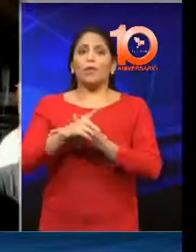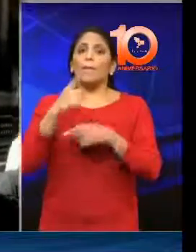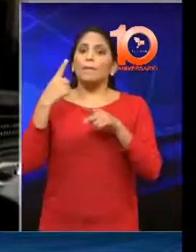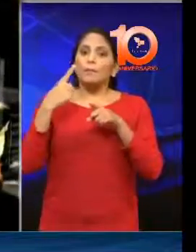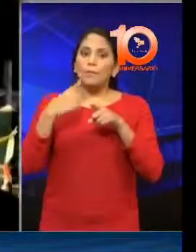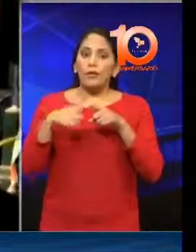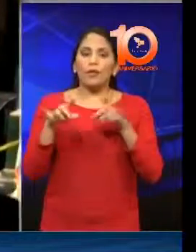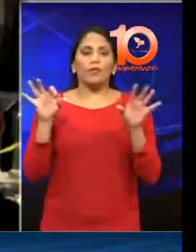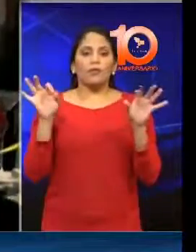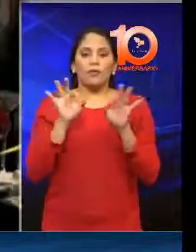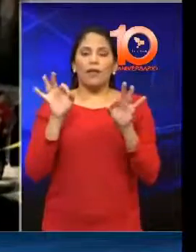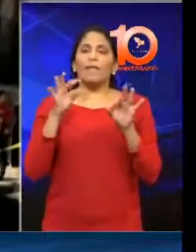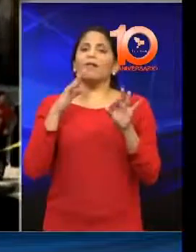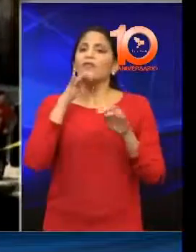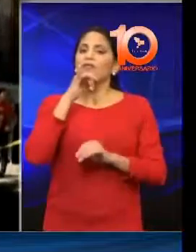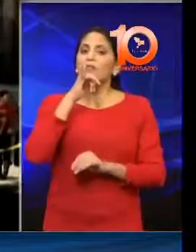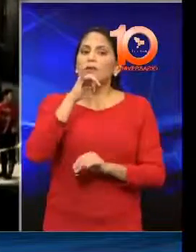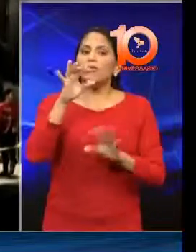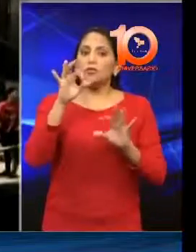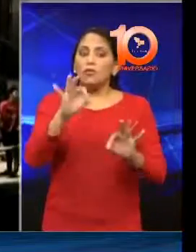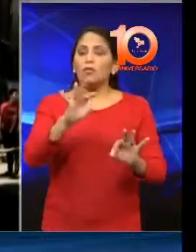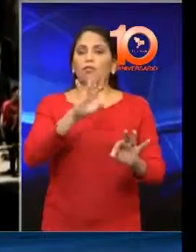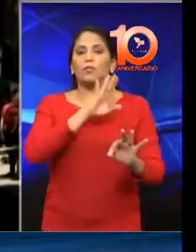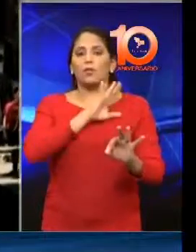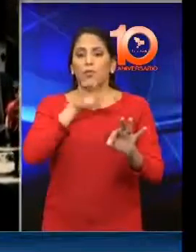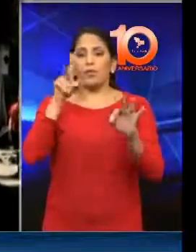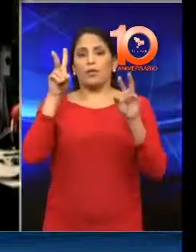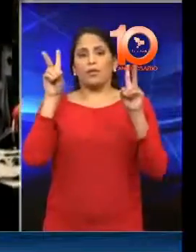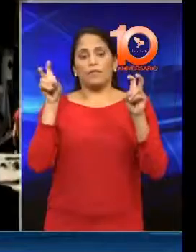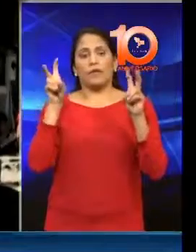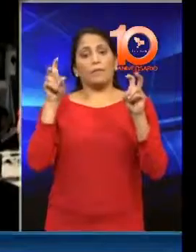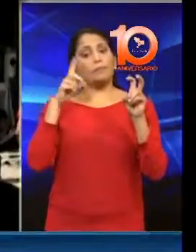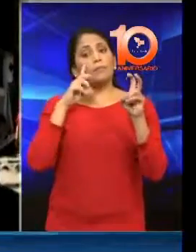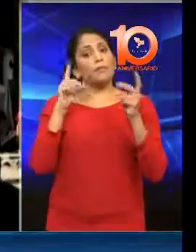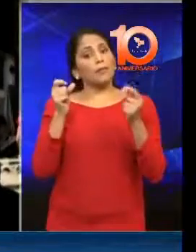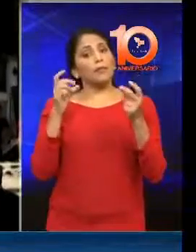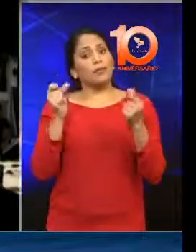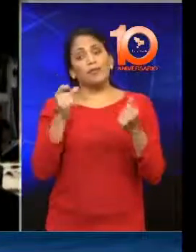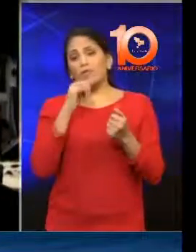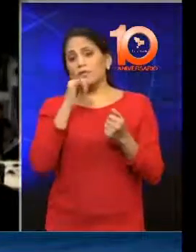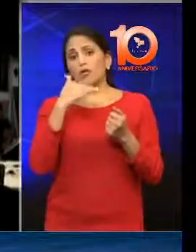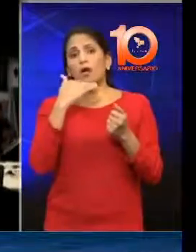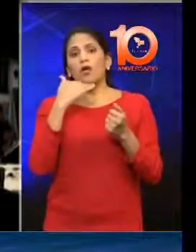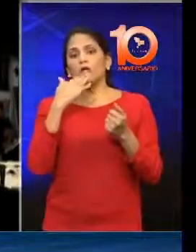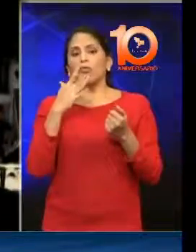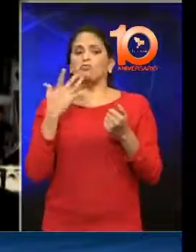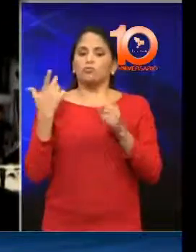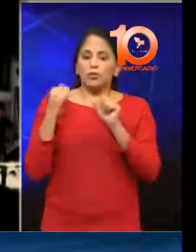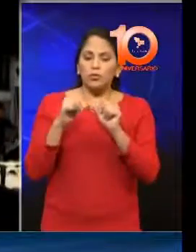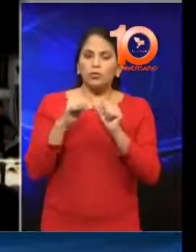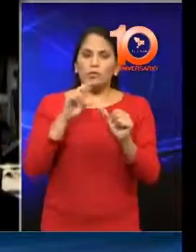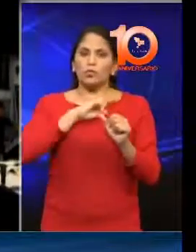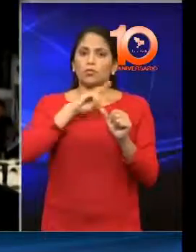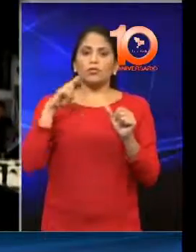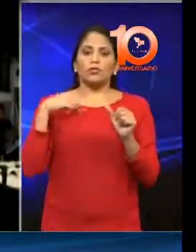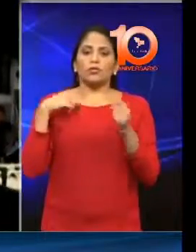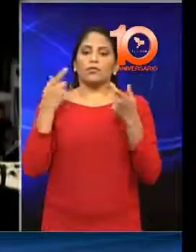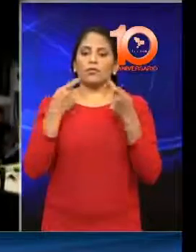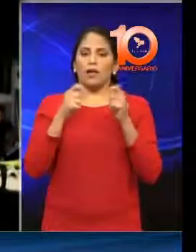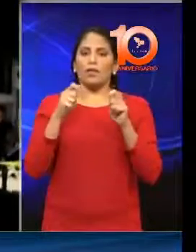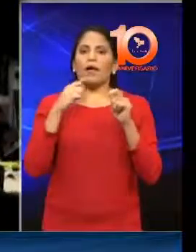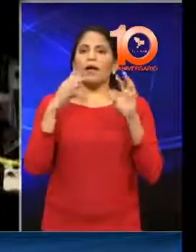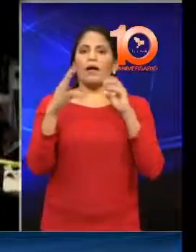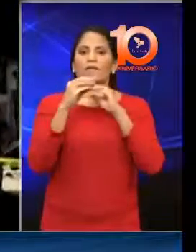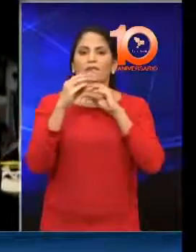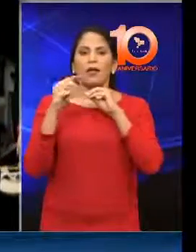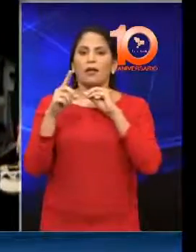se ha dado un parte oficial del tema. Estaremos pendientes de la situación, mientras intentaremos conversar con algunos de los ciudadanos que